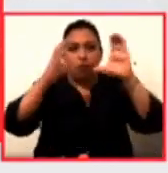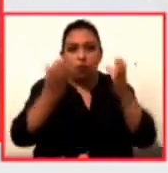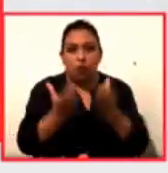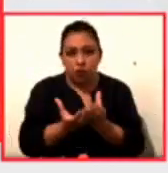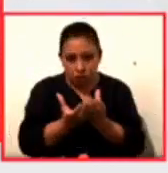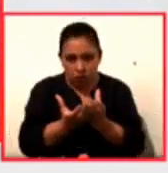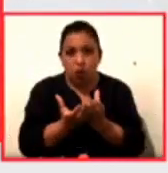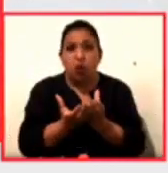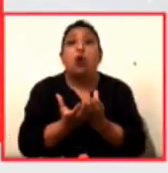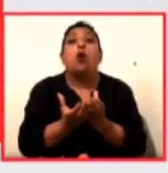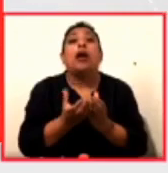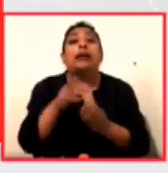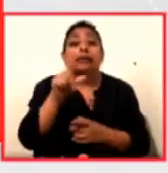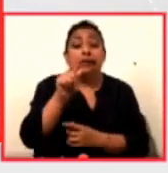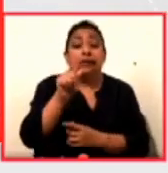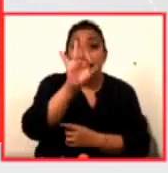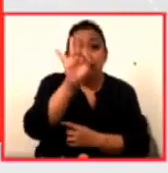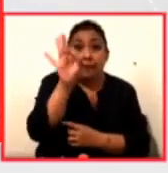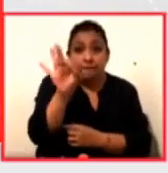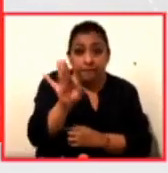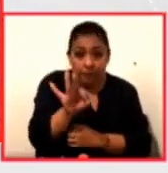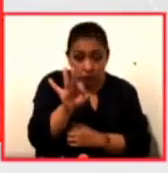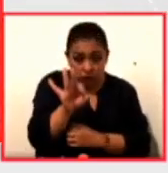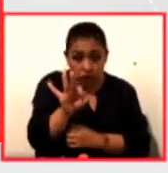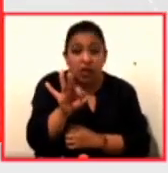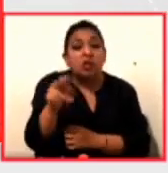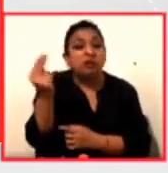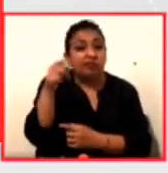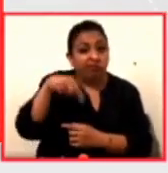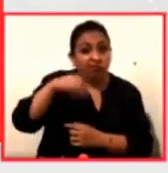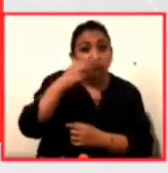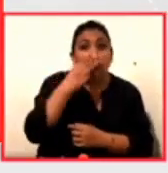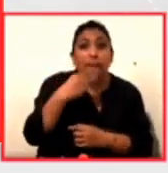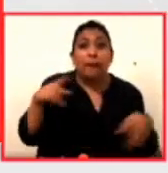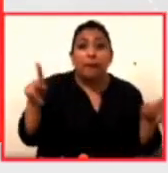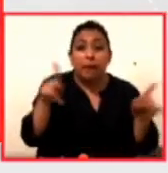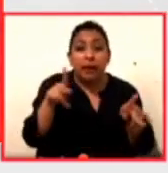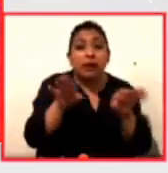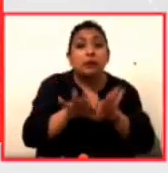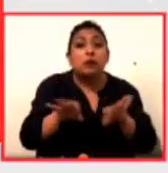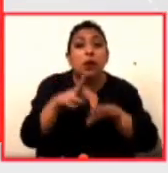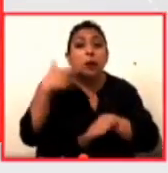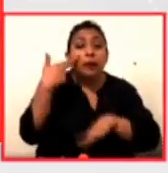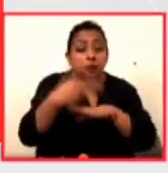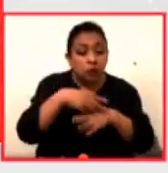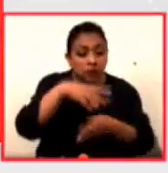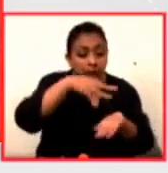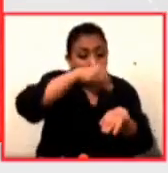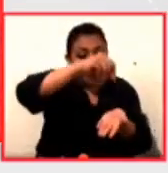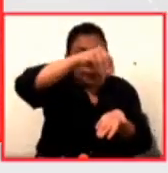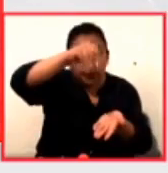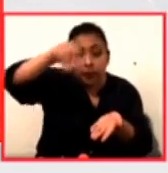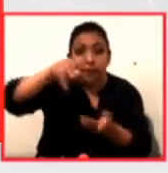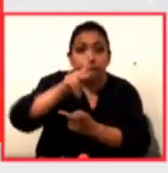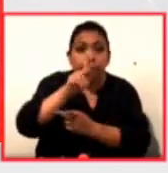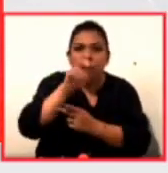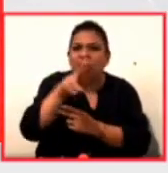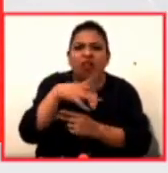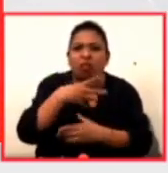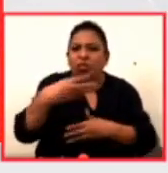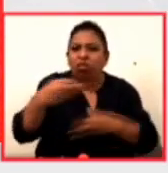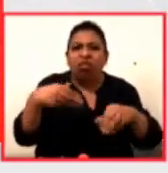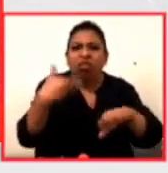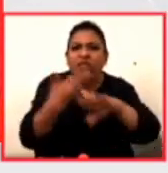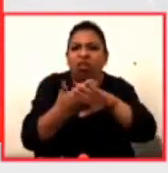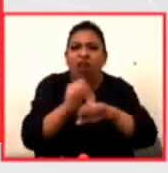% de la agricultura mundial depende de ellas pues se encargan de la polinización además no propagan ningún tipo de patógeno